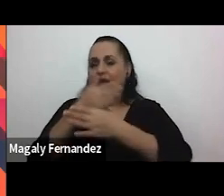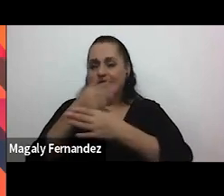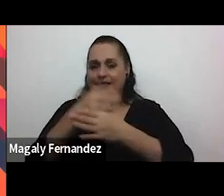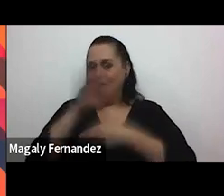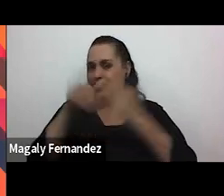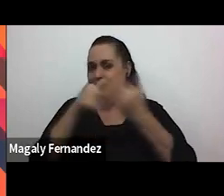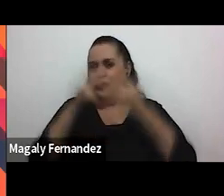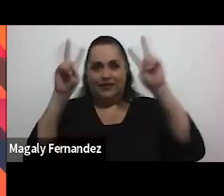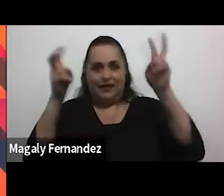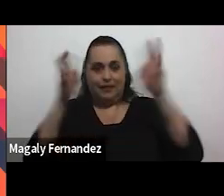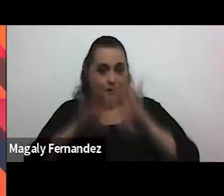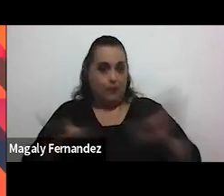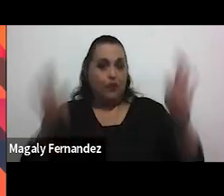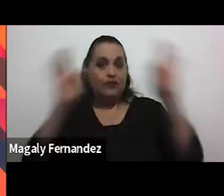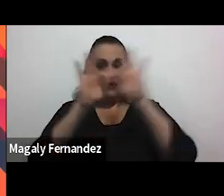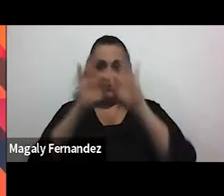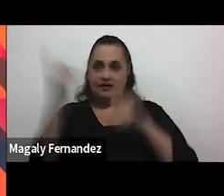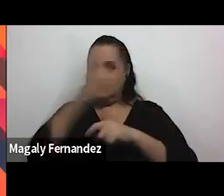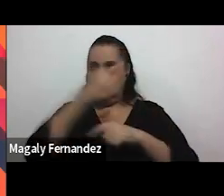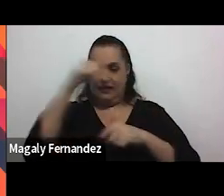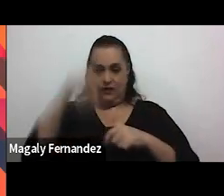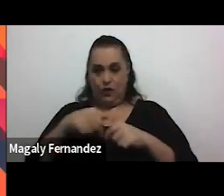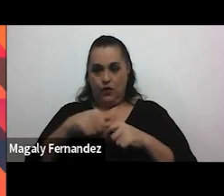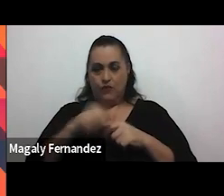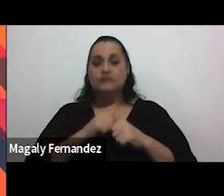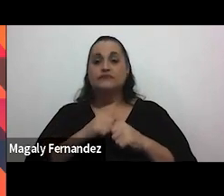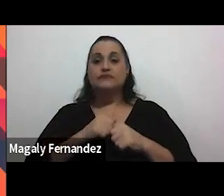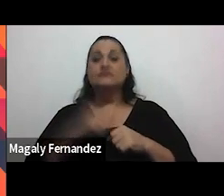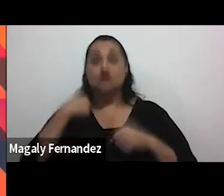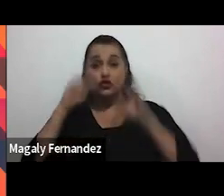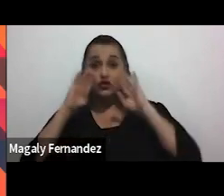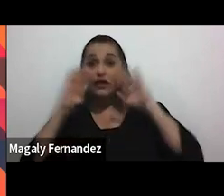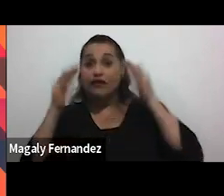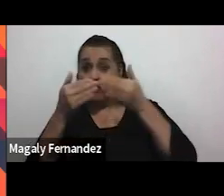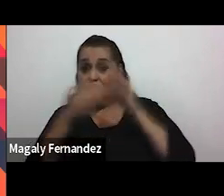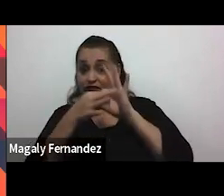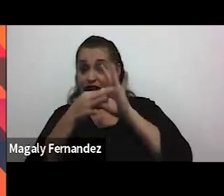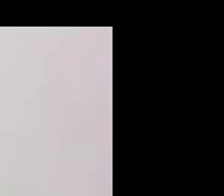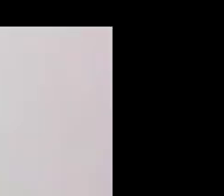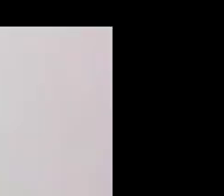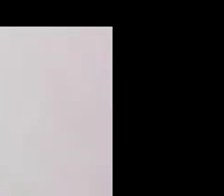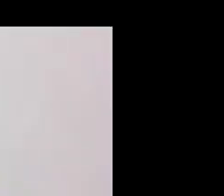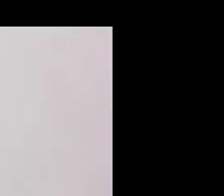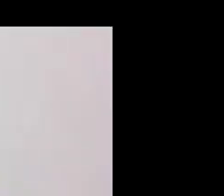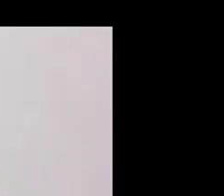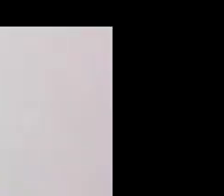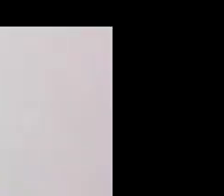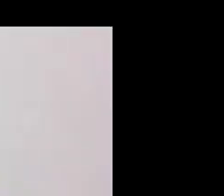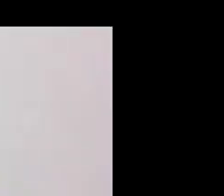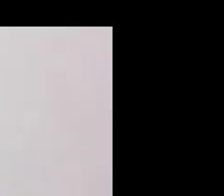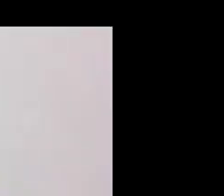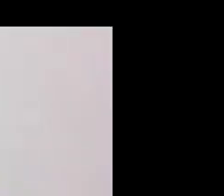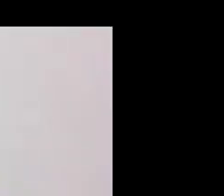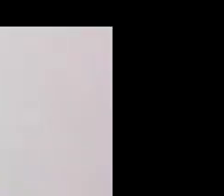tema tan importante el día de hoy que si bien no enfocamos en relaciones de pareja también lo podemos extender a tener